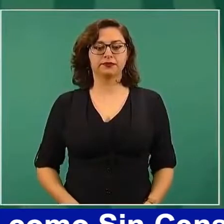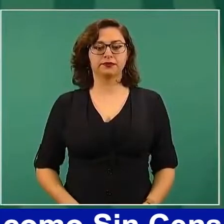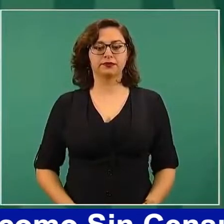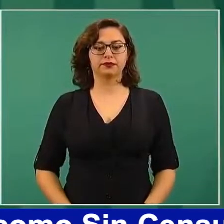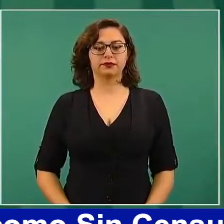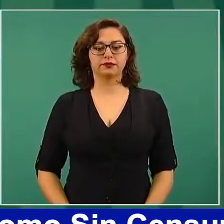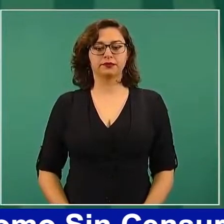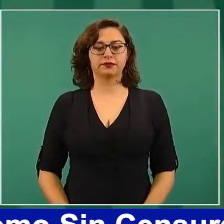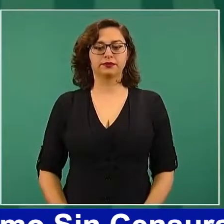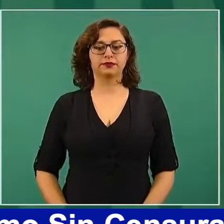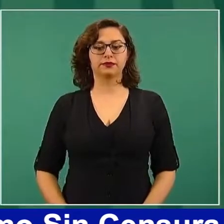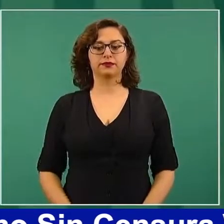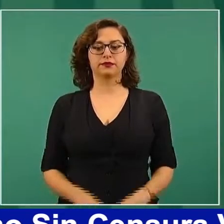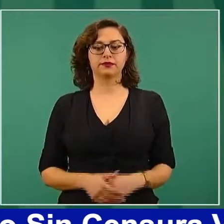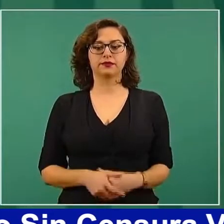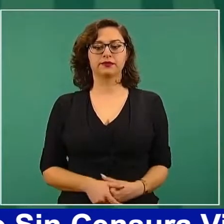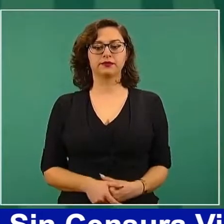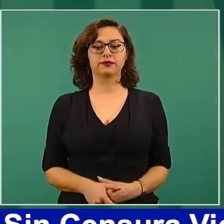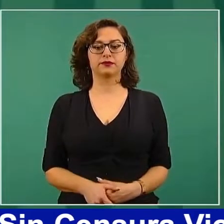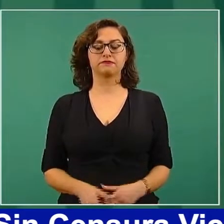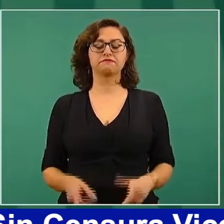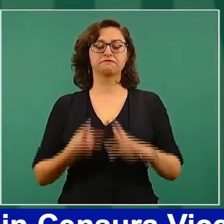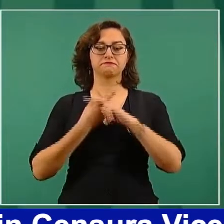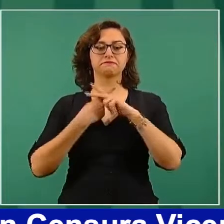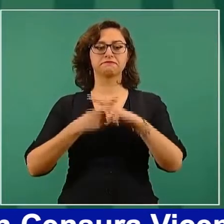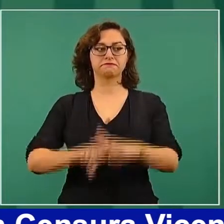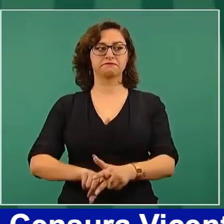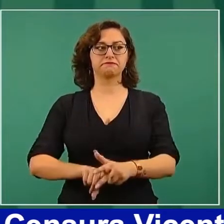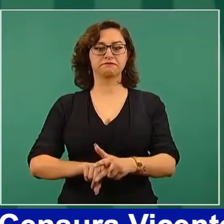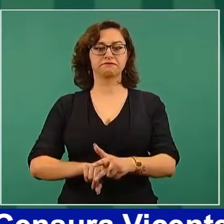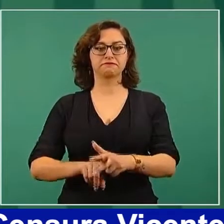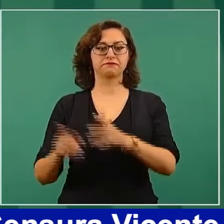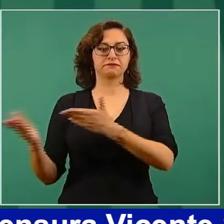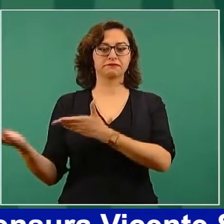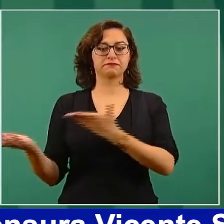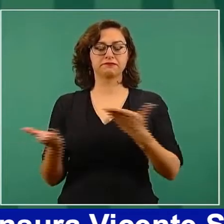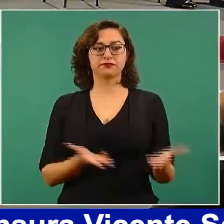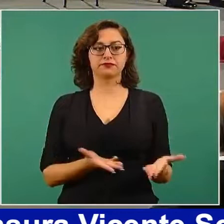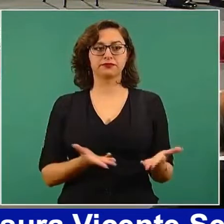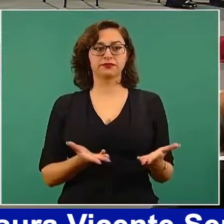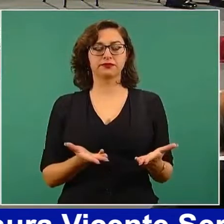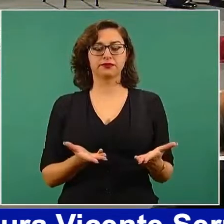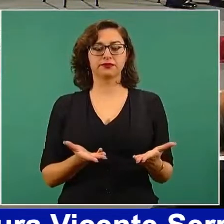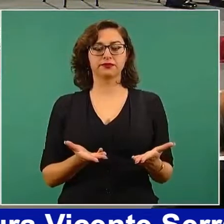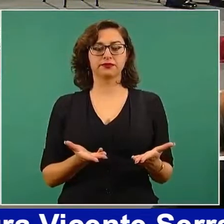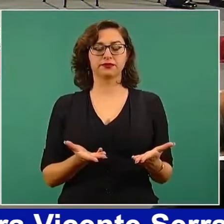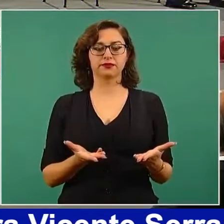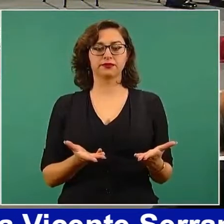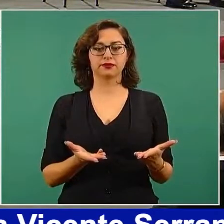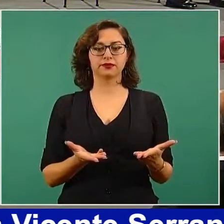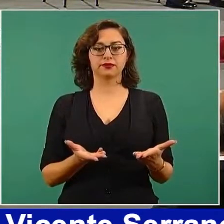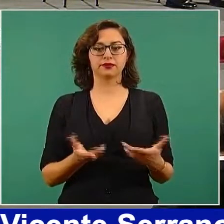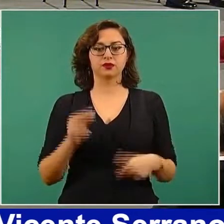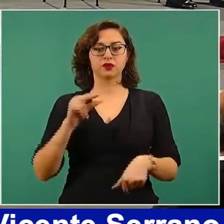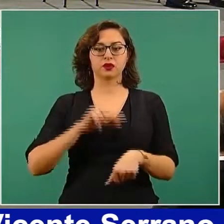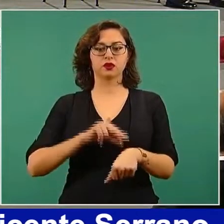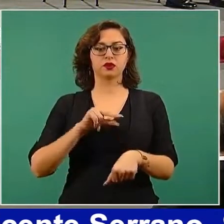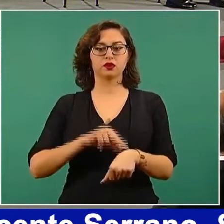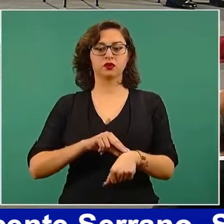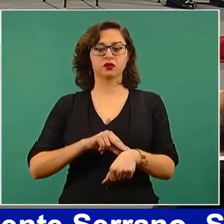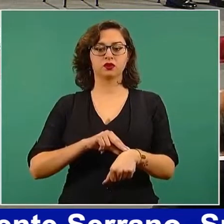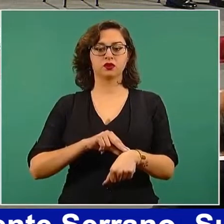dando la palabra al doctor